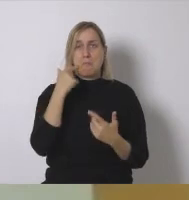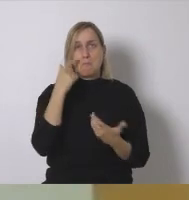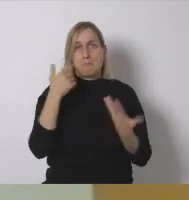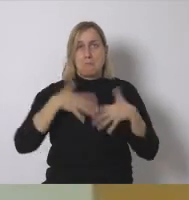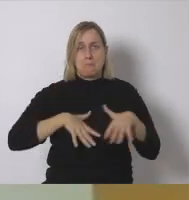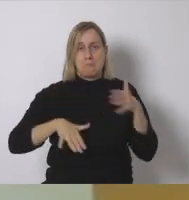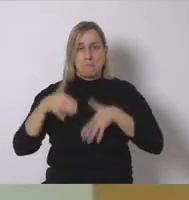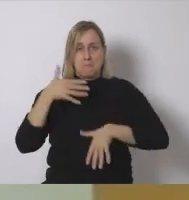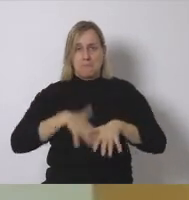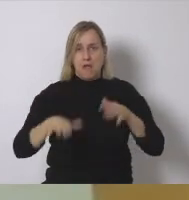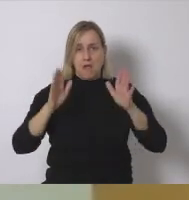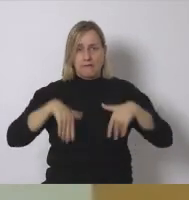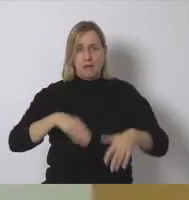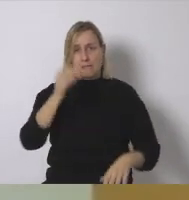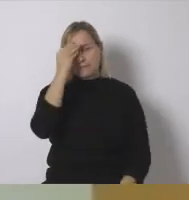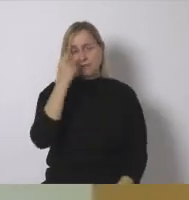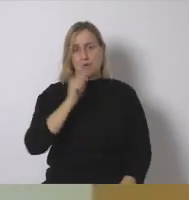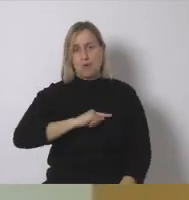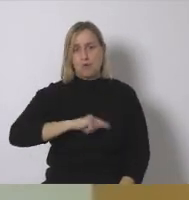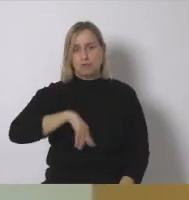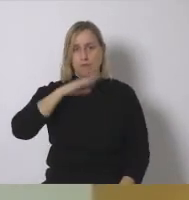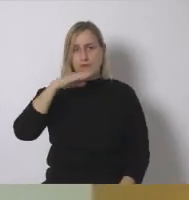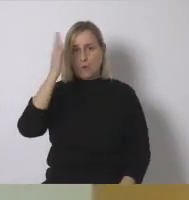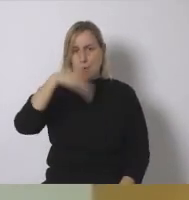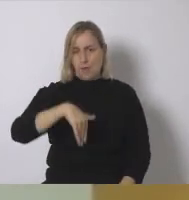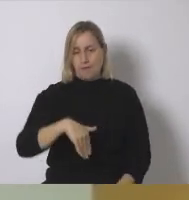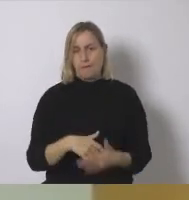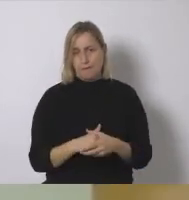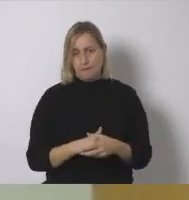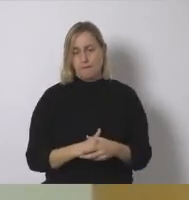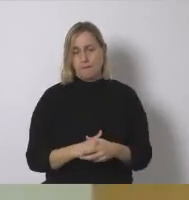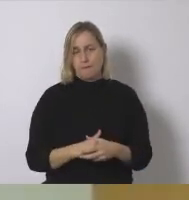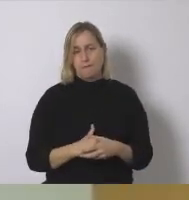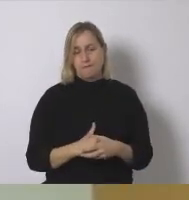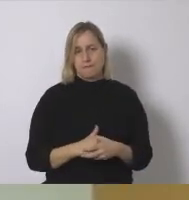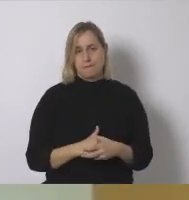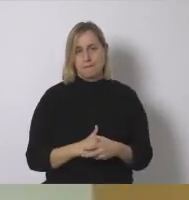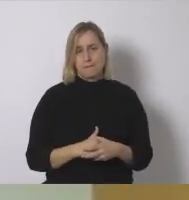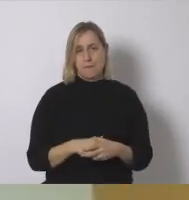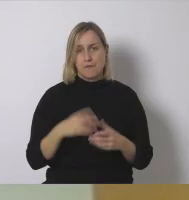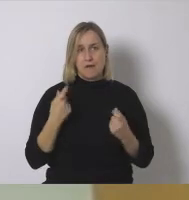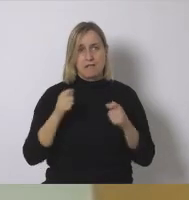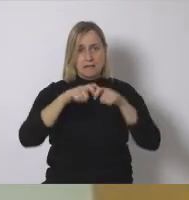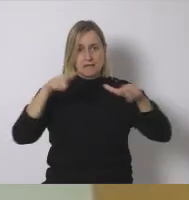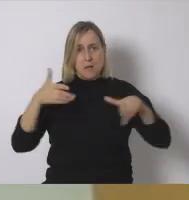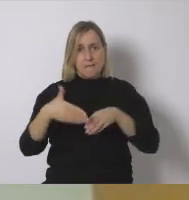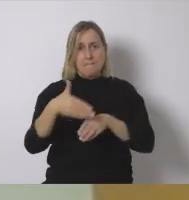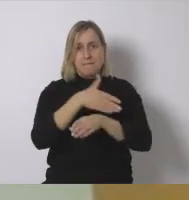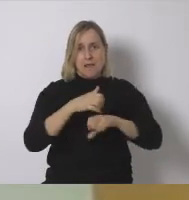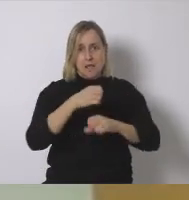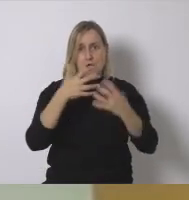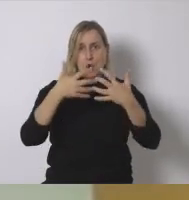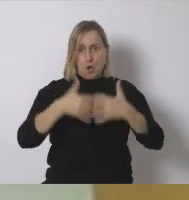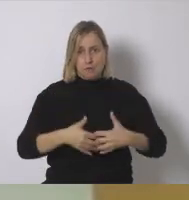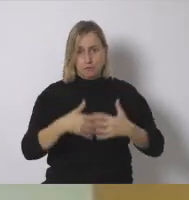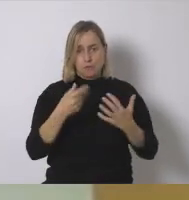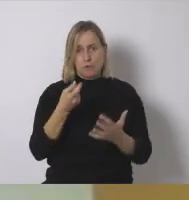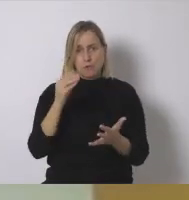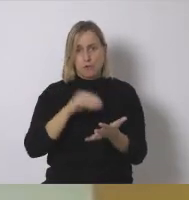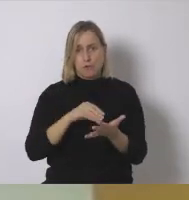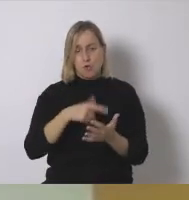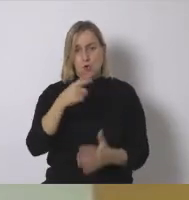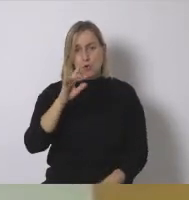emergencia climática hay que ser conscientes de esta emergencia y de este escenario de